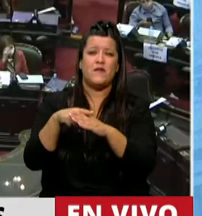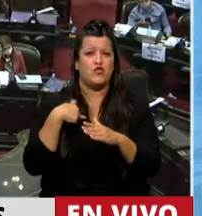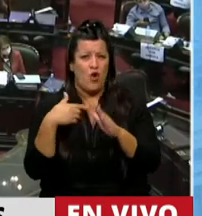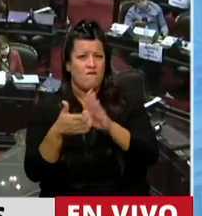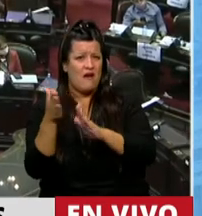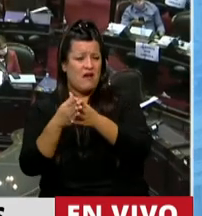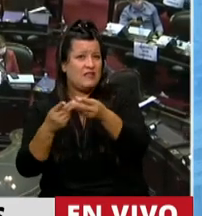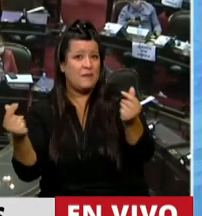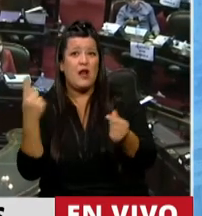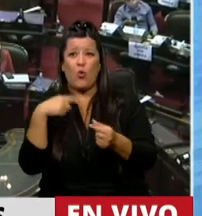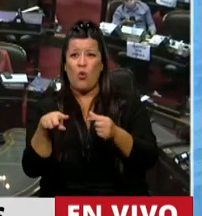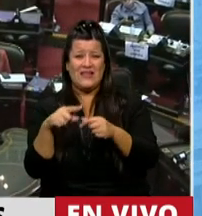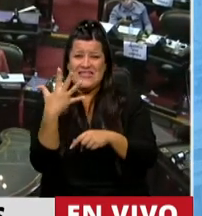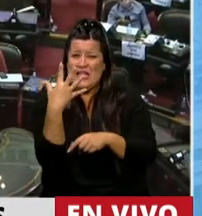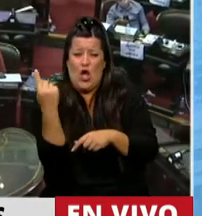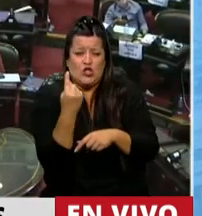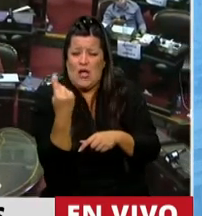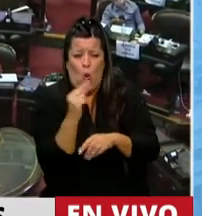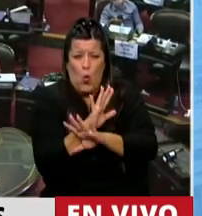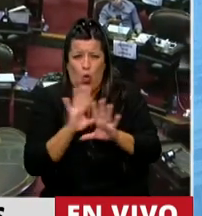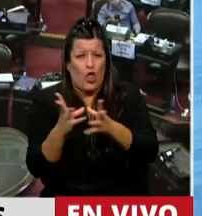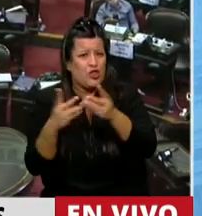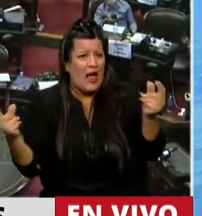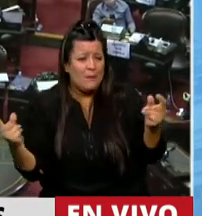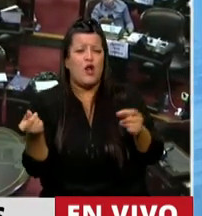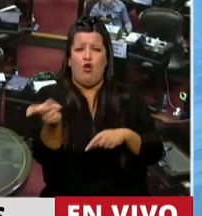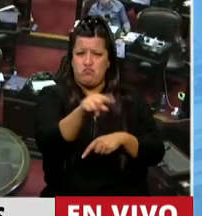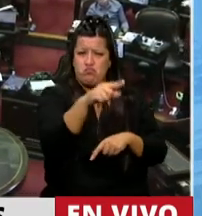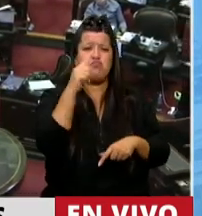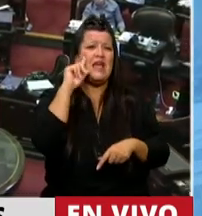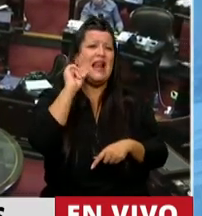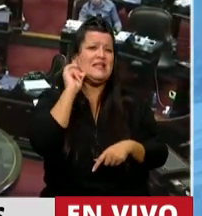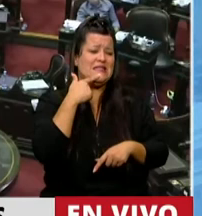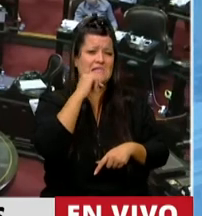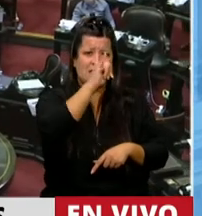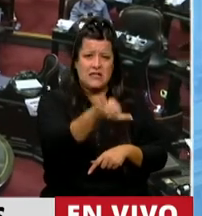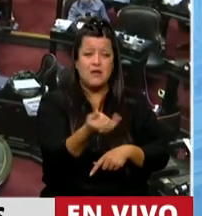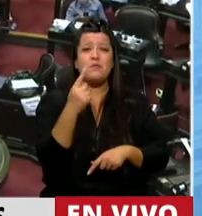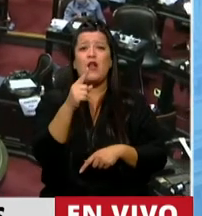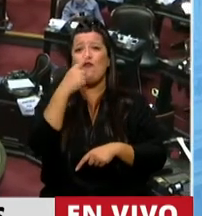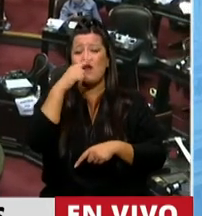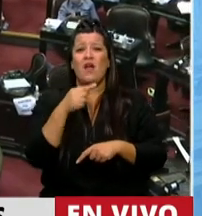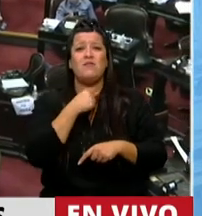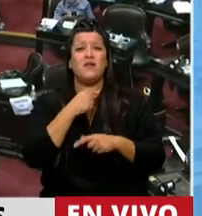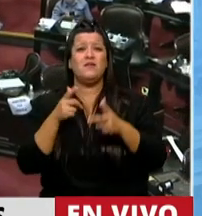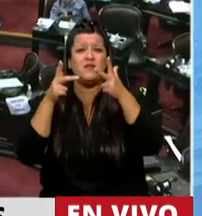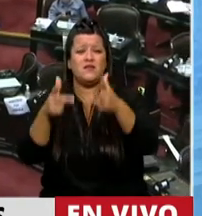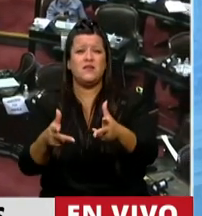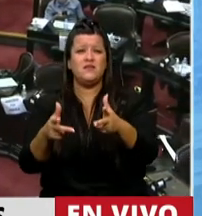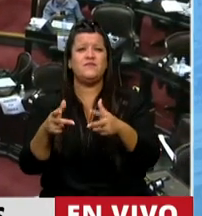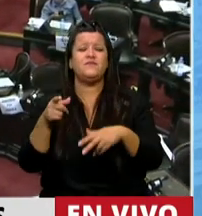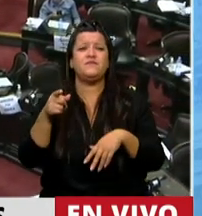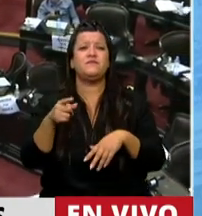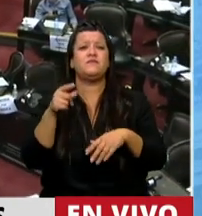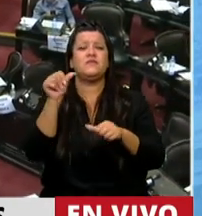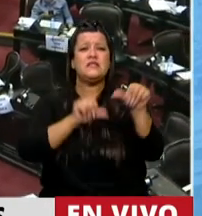terminando, después que termine, son 5 segundos, que diga lo que quiera el diputado de Iglesias. Lo que quiero decir finalmente es, nosotros creemos que la